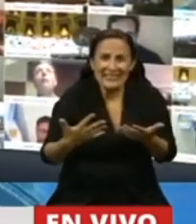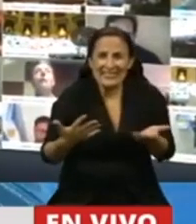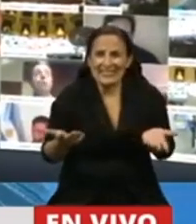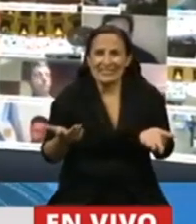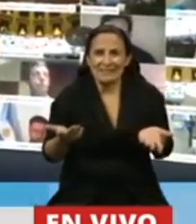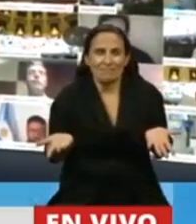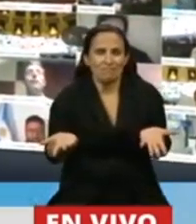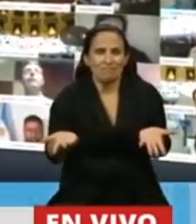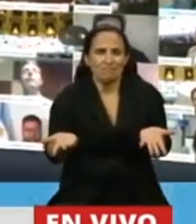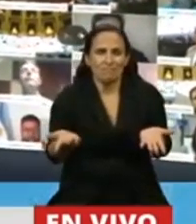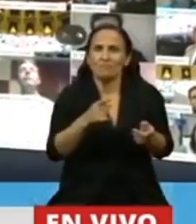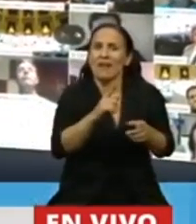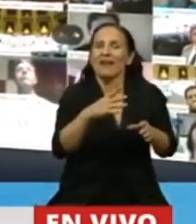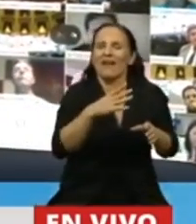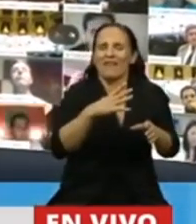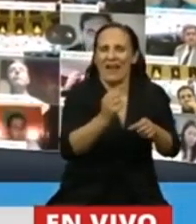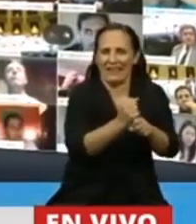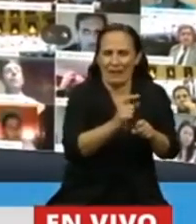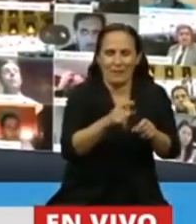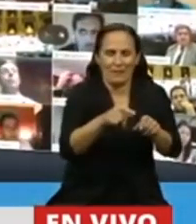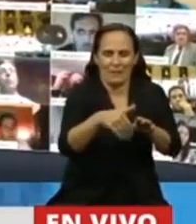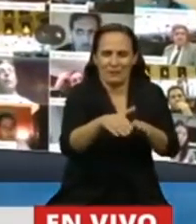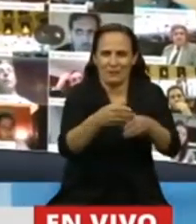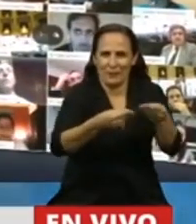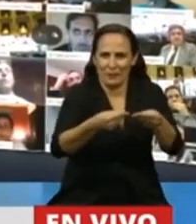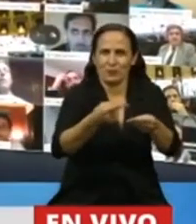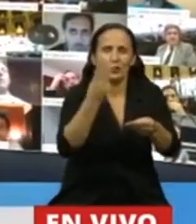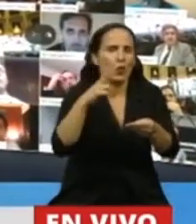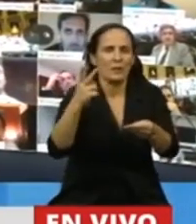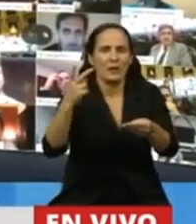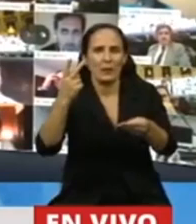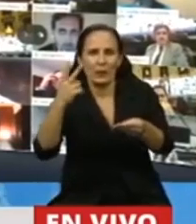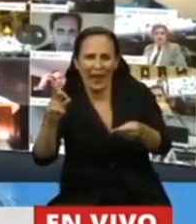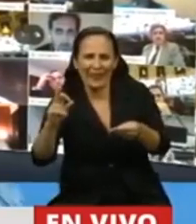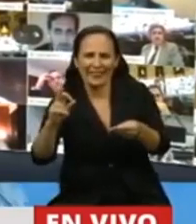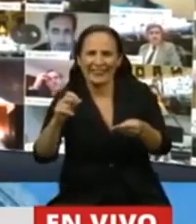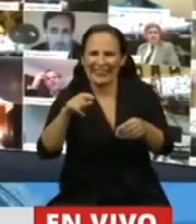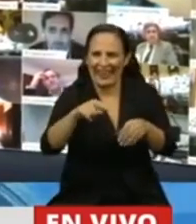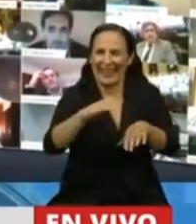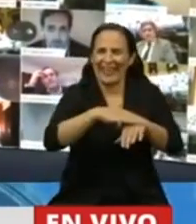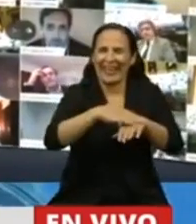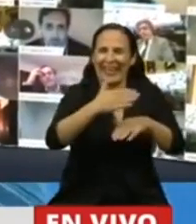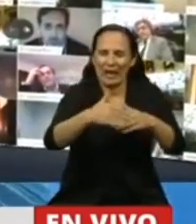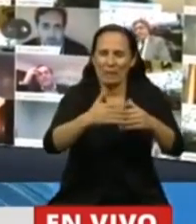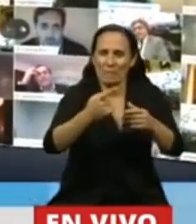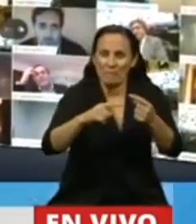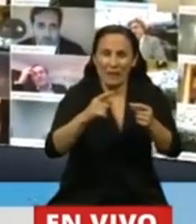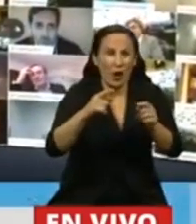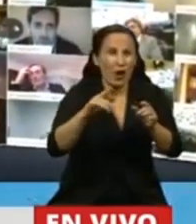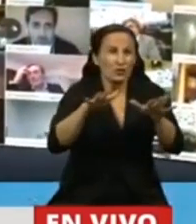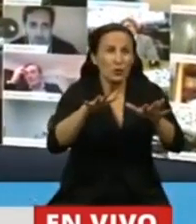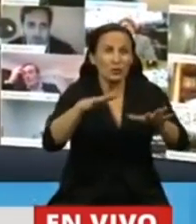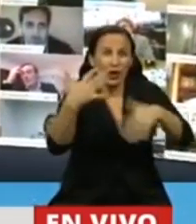se hubiese aprobado el presupuesto 2020 antes, en los plazos constitucionales, se podría haber previsto esto.